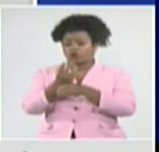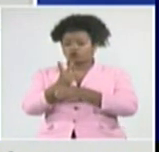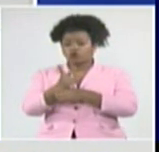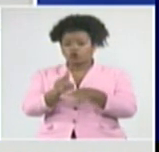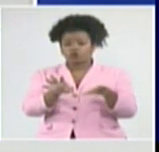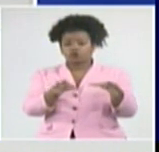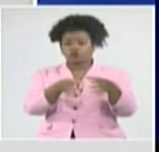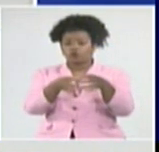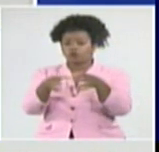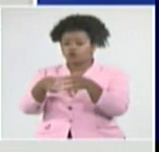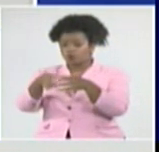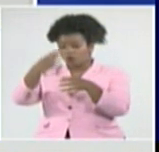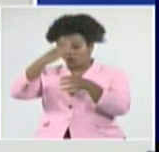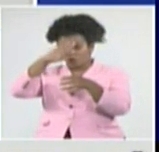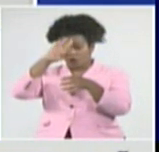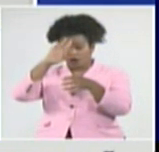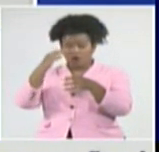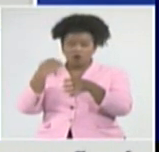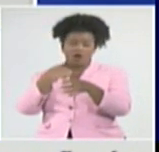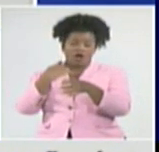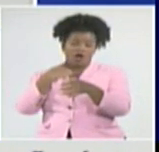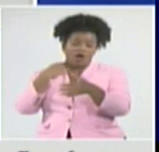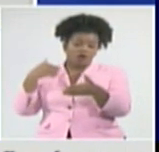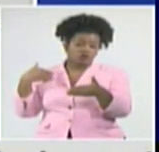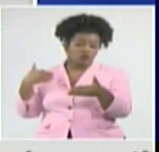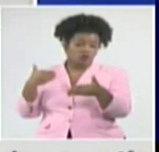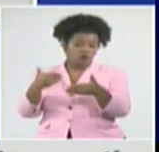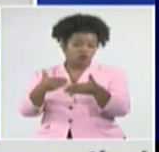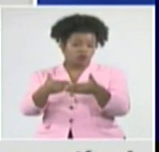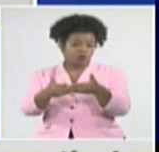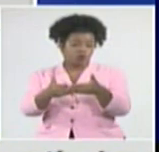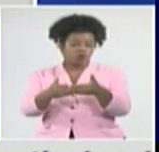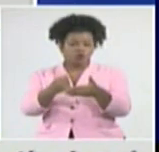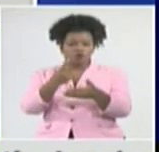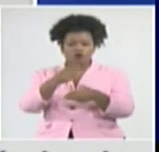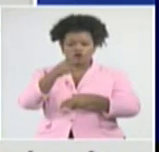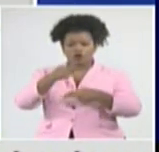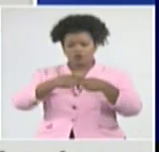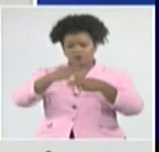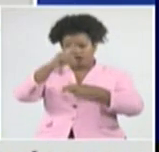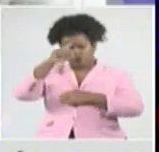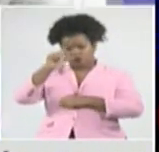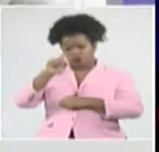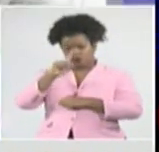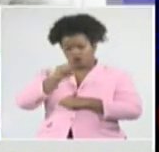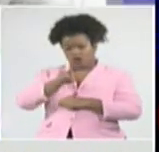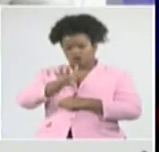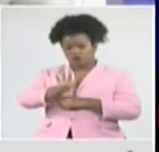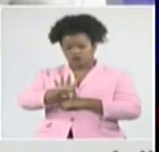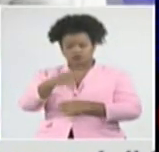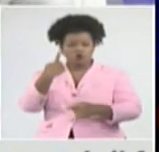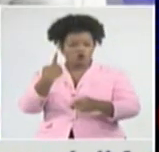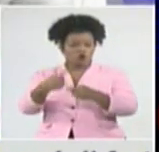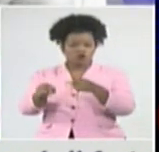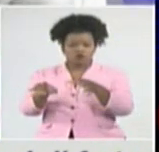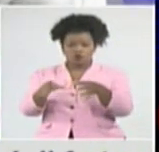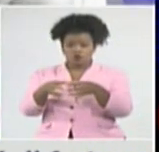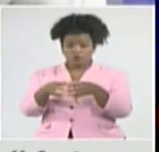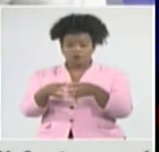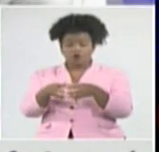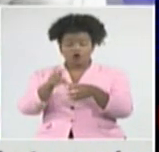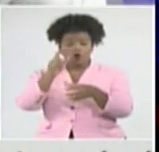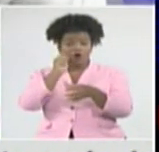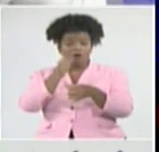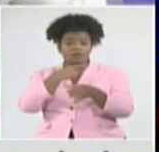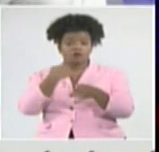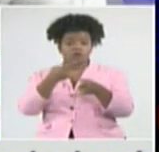bandas cubanas de todos los tiempos, son 14 y Adalberto Álvarez y su son. Una pérdida para la